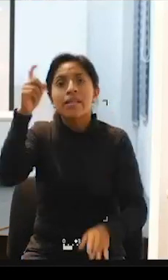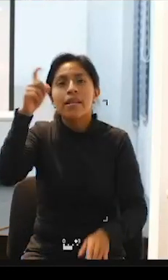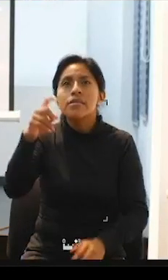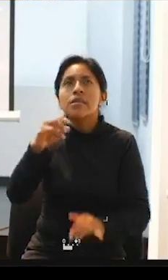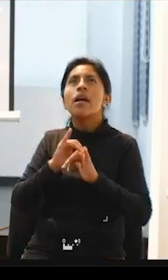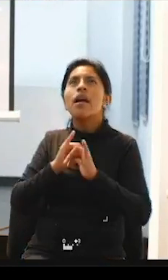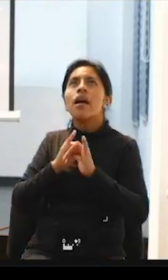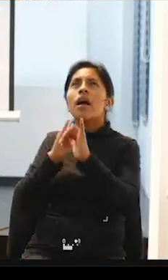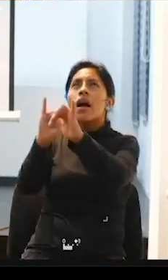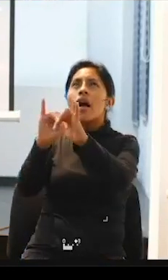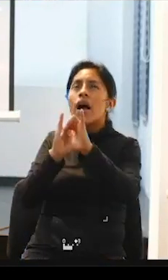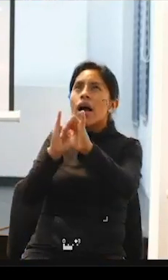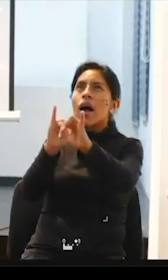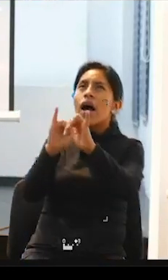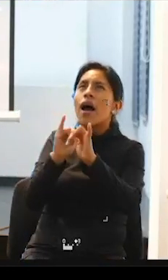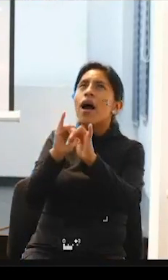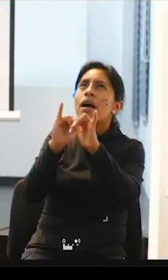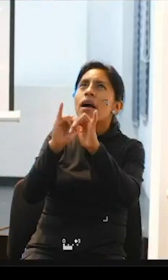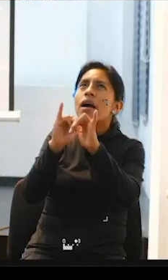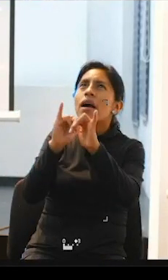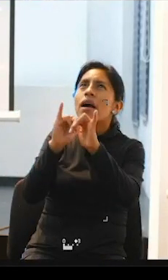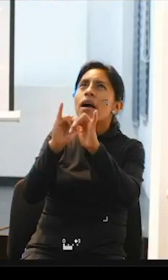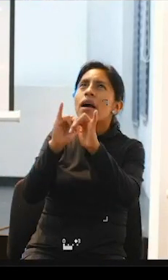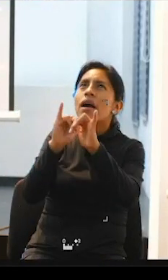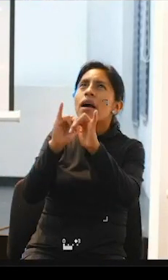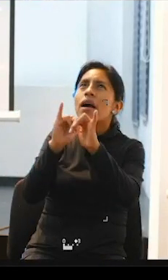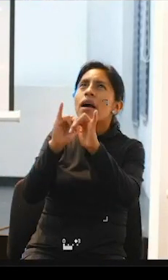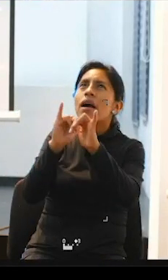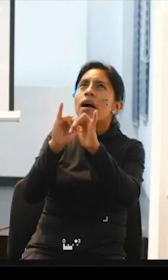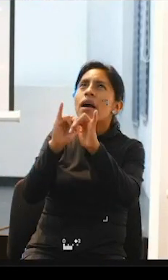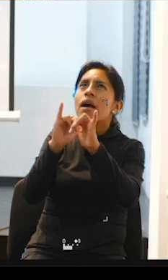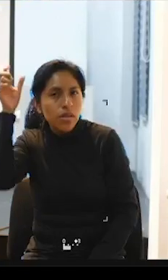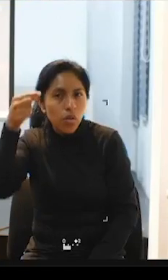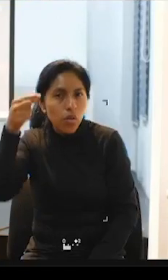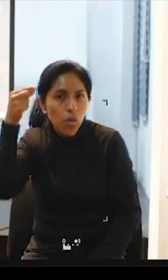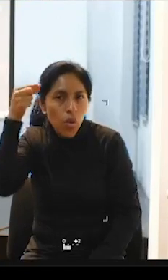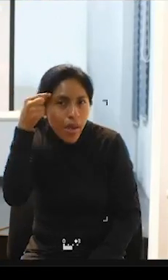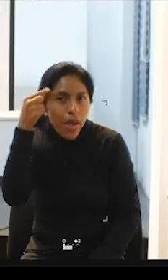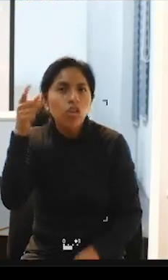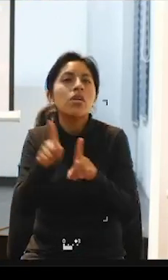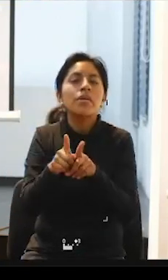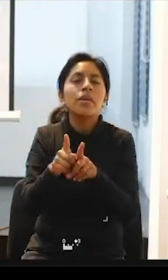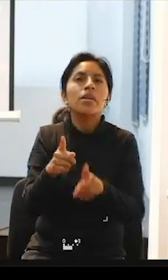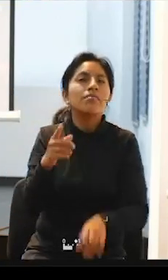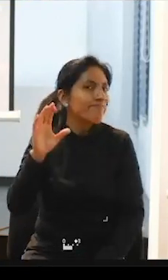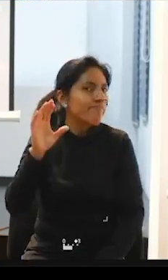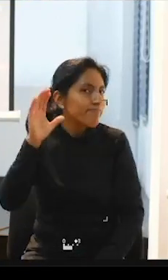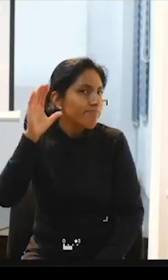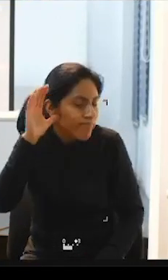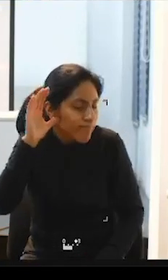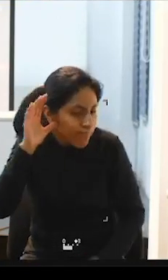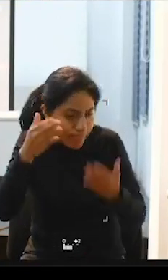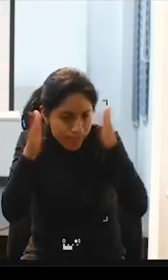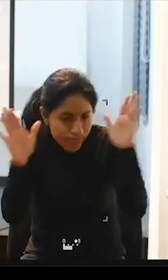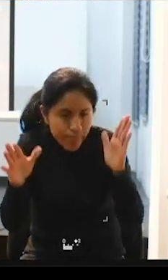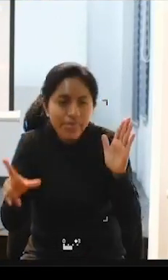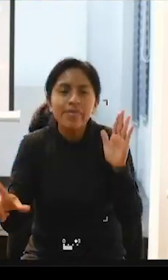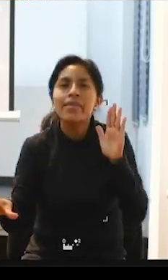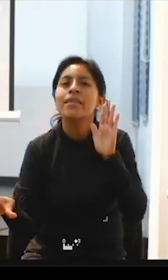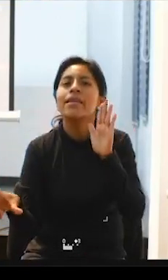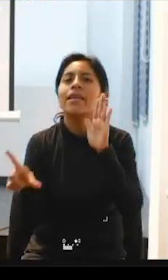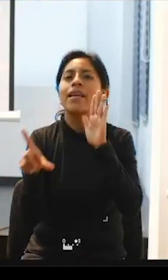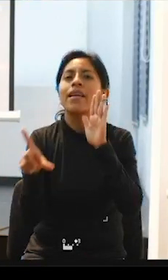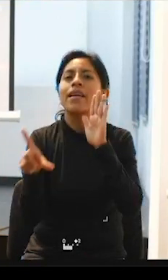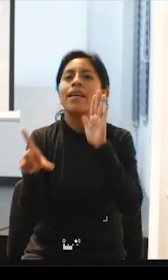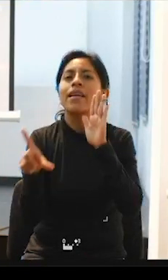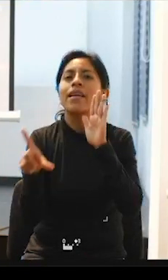necesitamos que los gobiernos escuchen nuestras voces y hagan una ley de vida